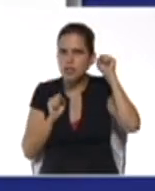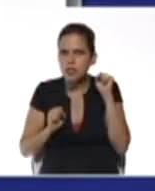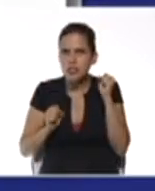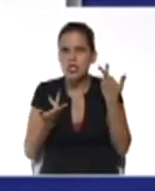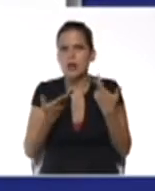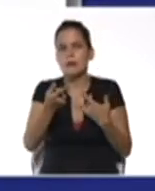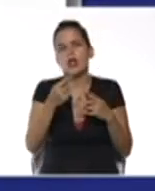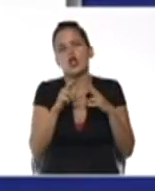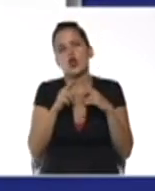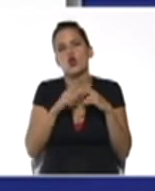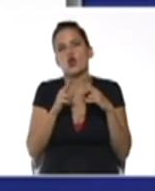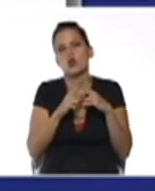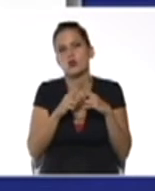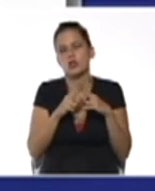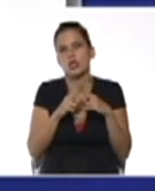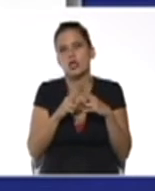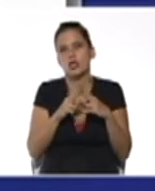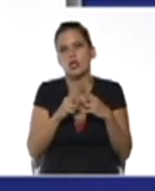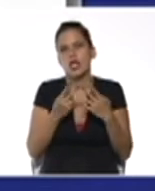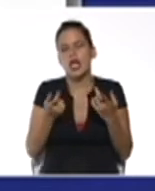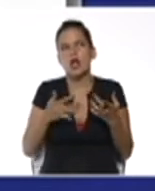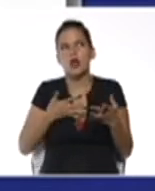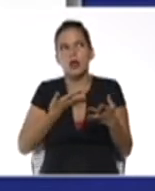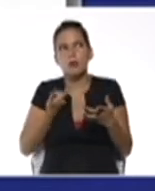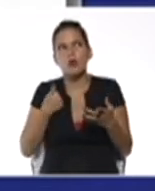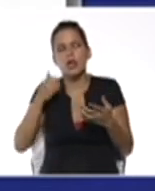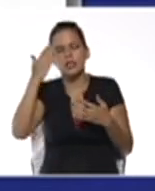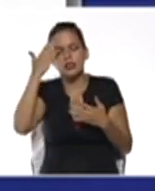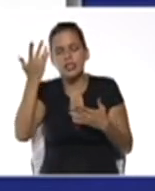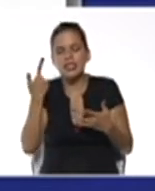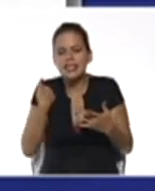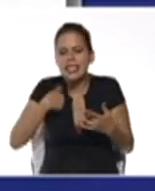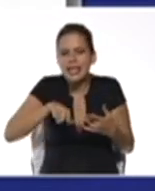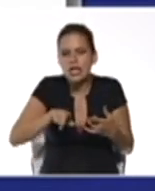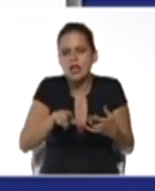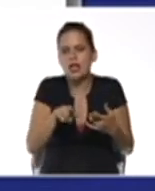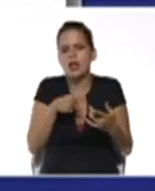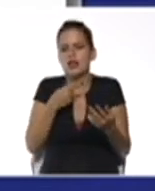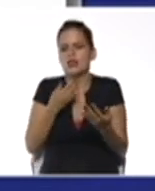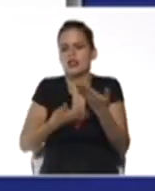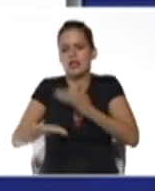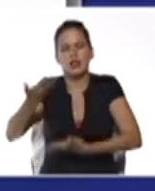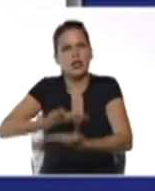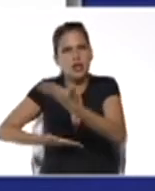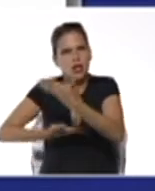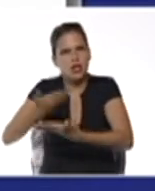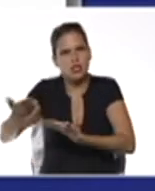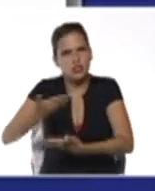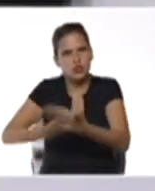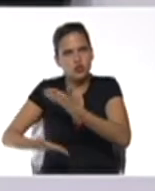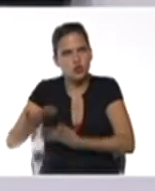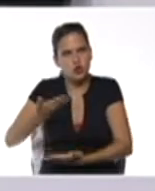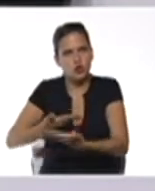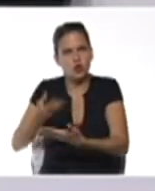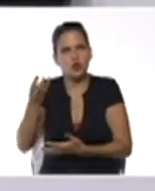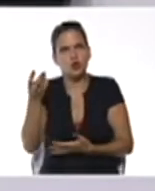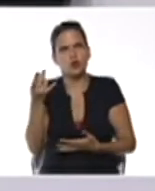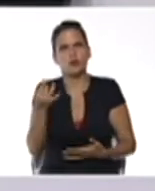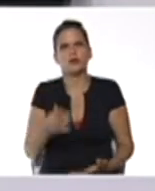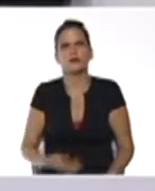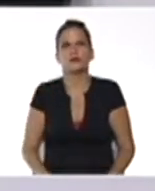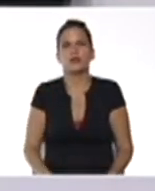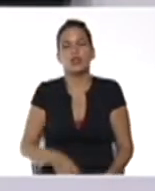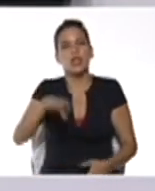a lo que él conoce en base a lo que él puede evidenciar que tenga relación con lo que son las habilidades numéricas